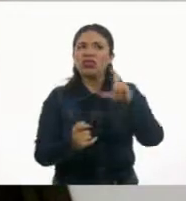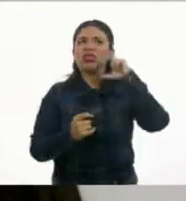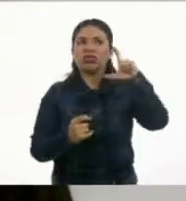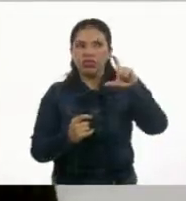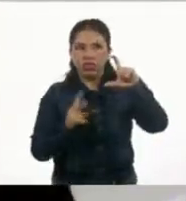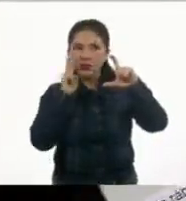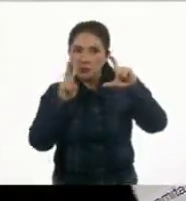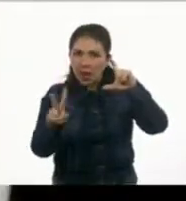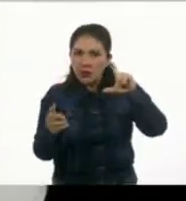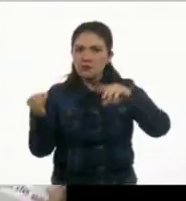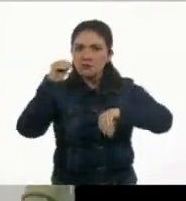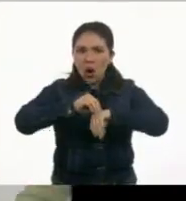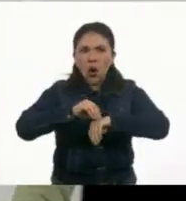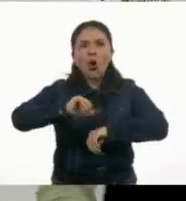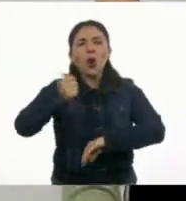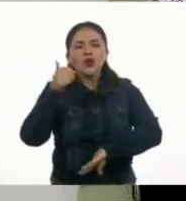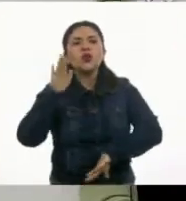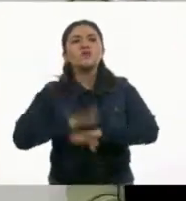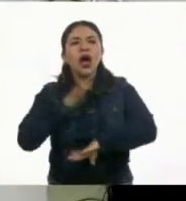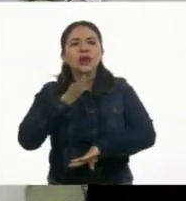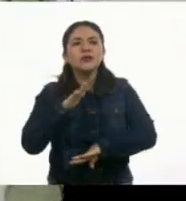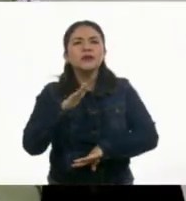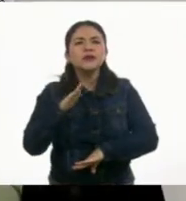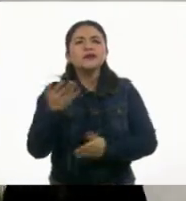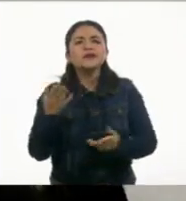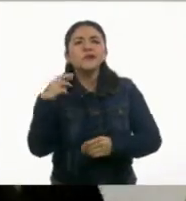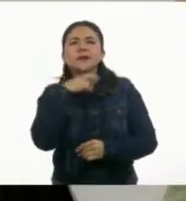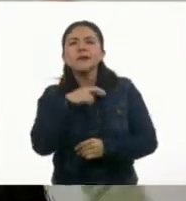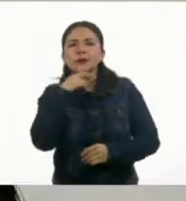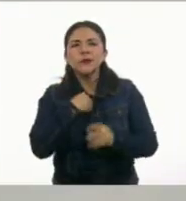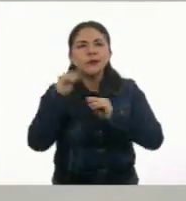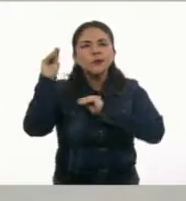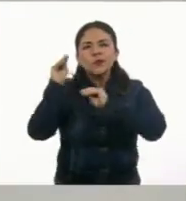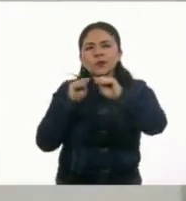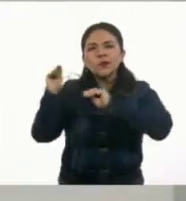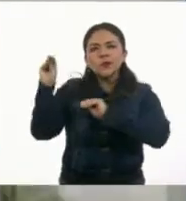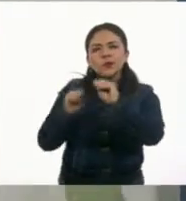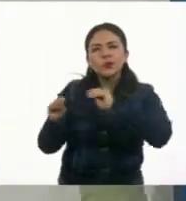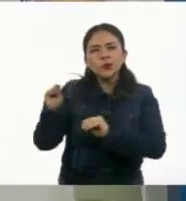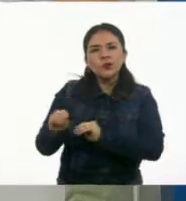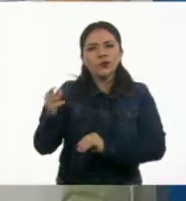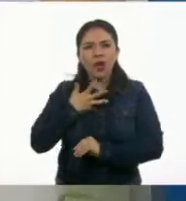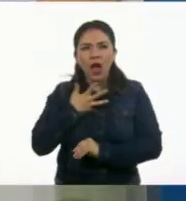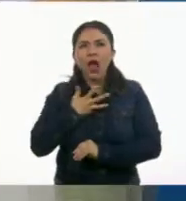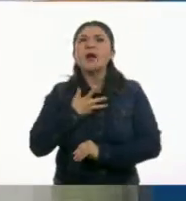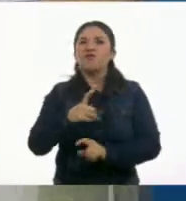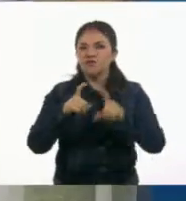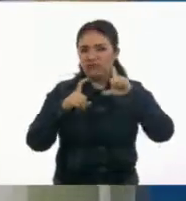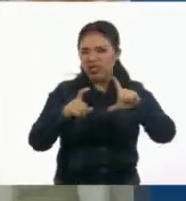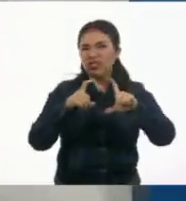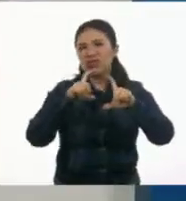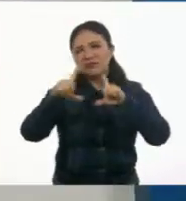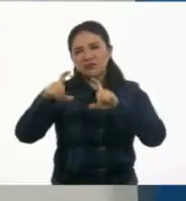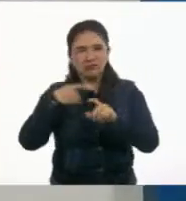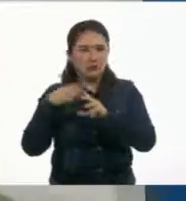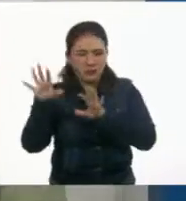tengo aquí, más con mayúsculas. Corro, corro, corro. Me las llevo varias. Esta tiene mayúsculas, esta tiene mayúsculas, esta tiene mayúsculas.